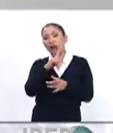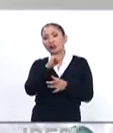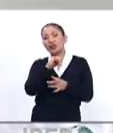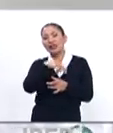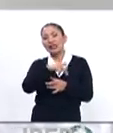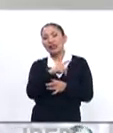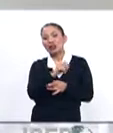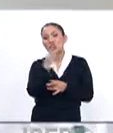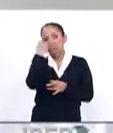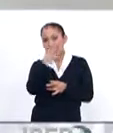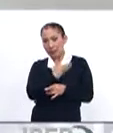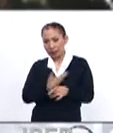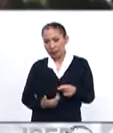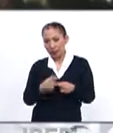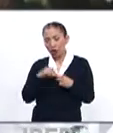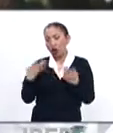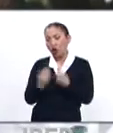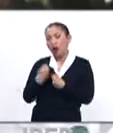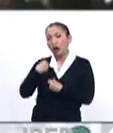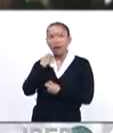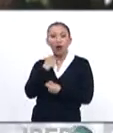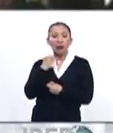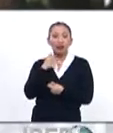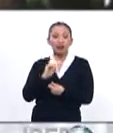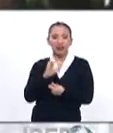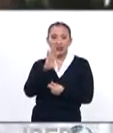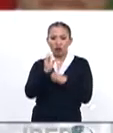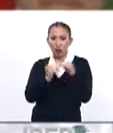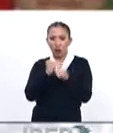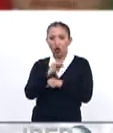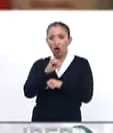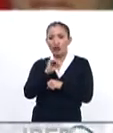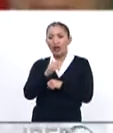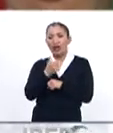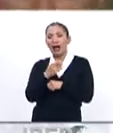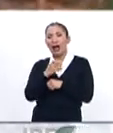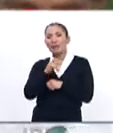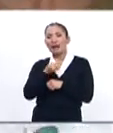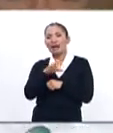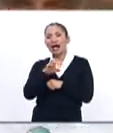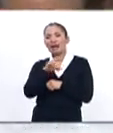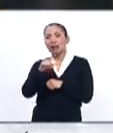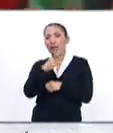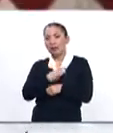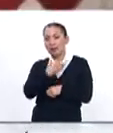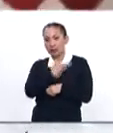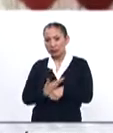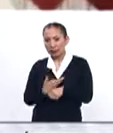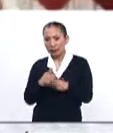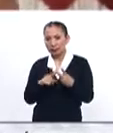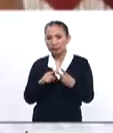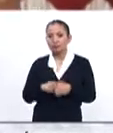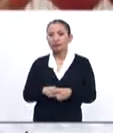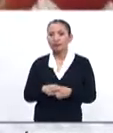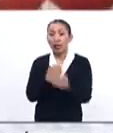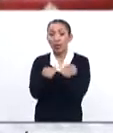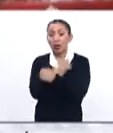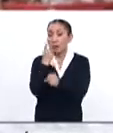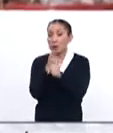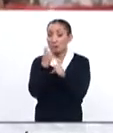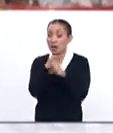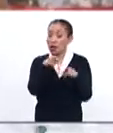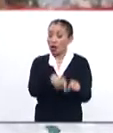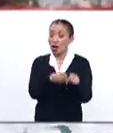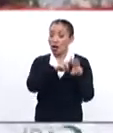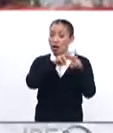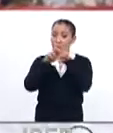Nito Cortizo para presidente, junto con el abogado de 35 años, José Gabriel Carrizo, para vicepresidente. La educación es el primero, la